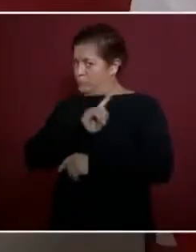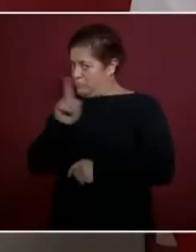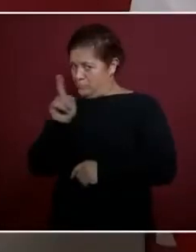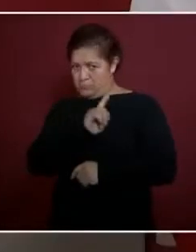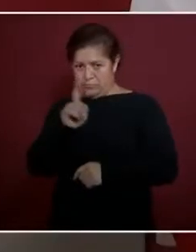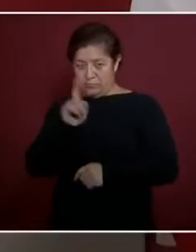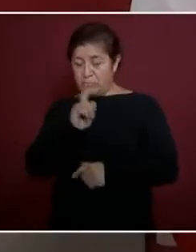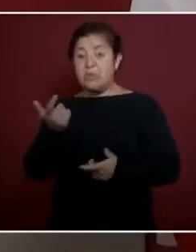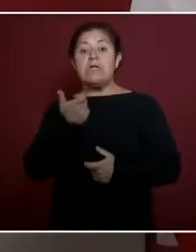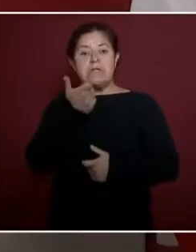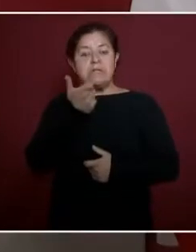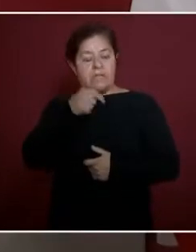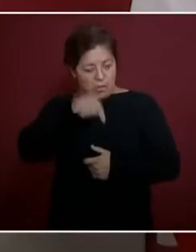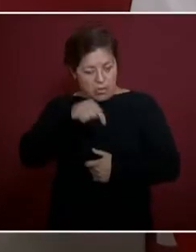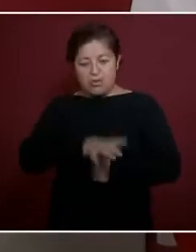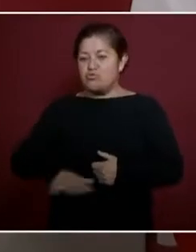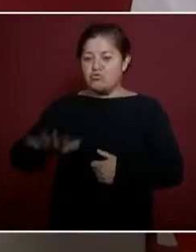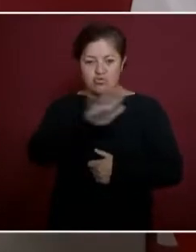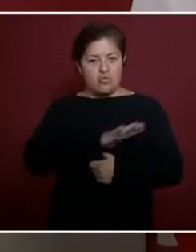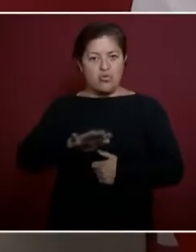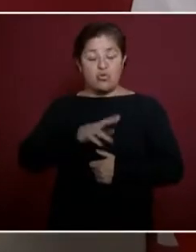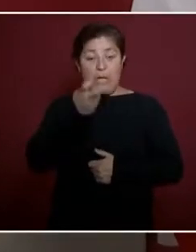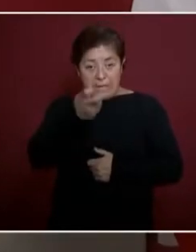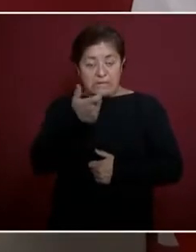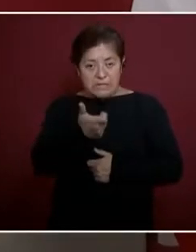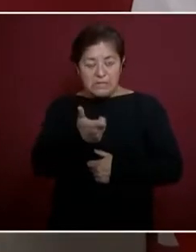dinero del pueblo, que es sagrado.